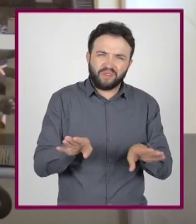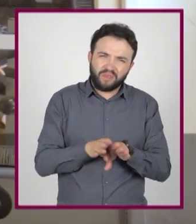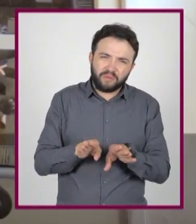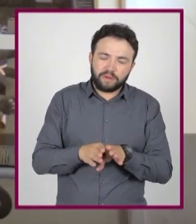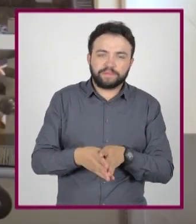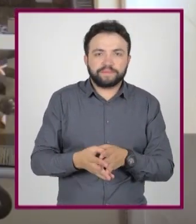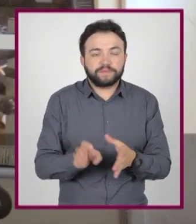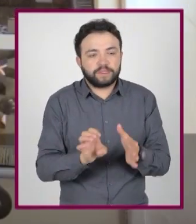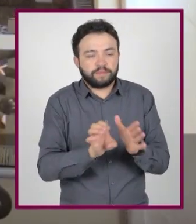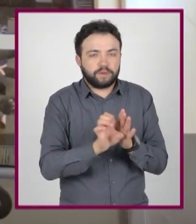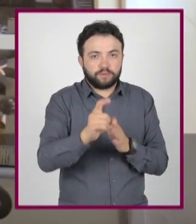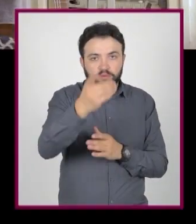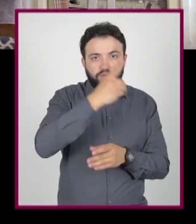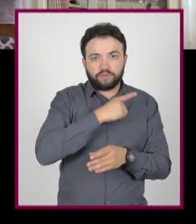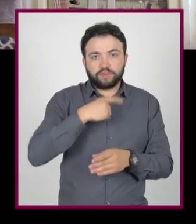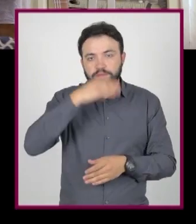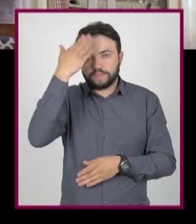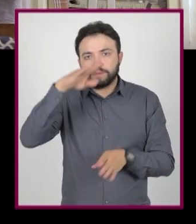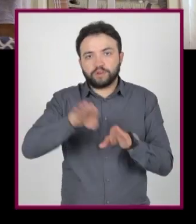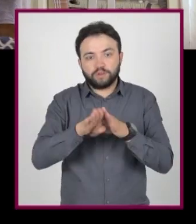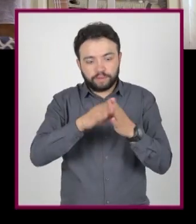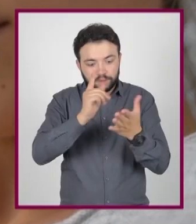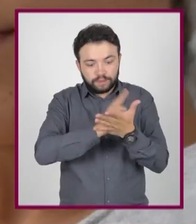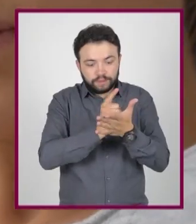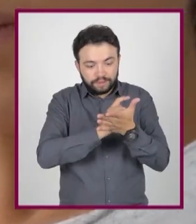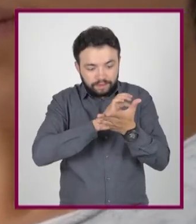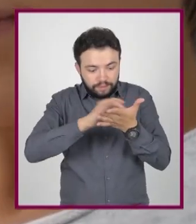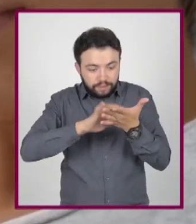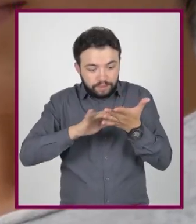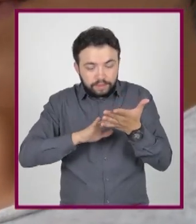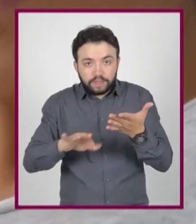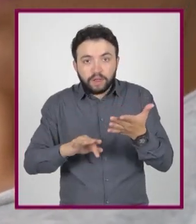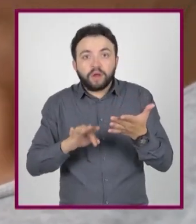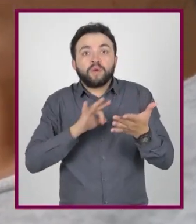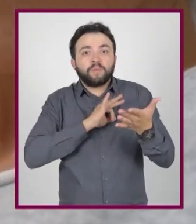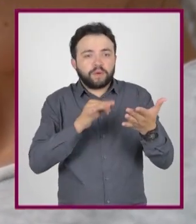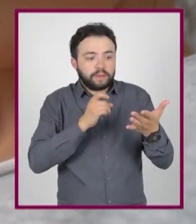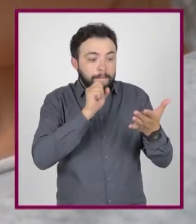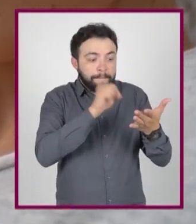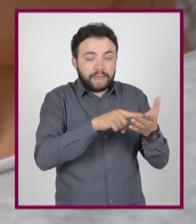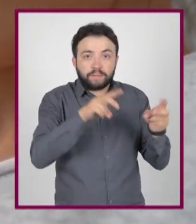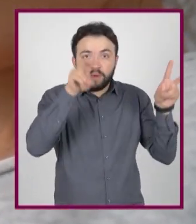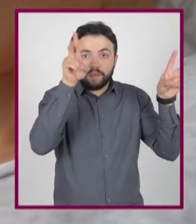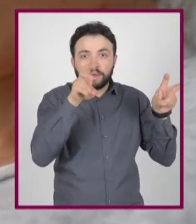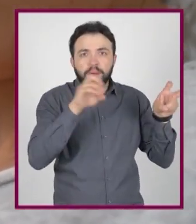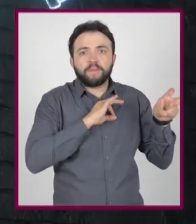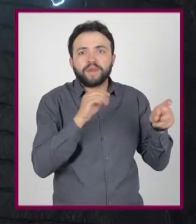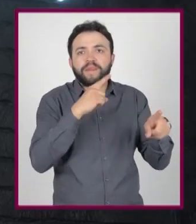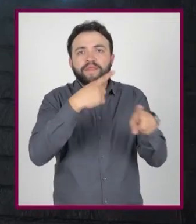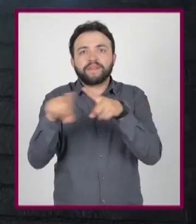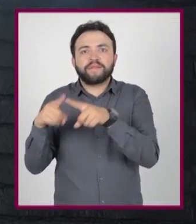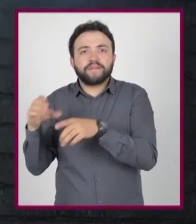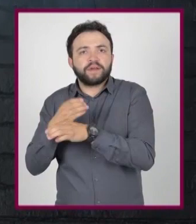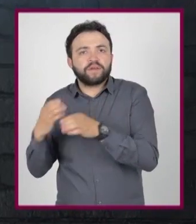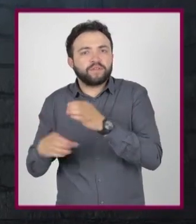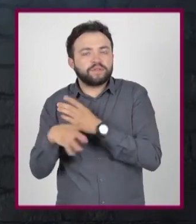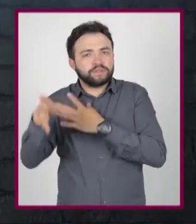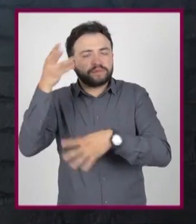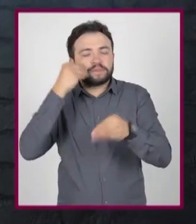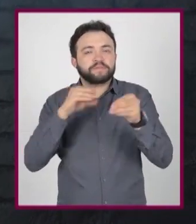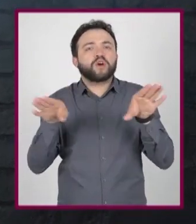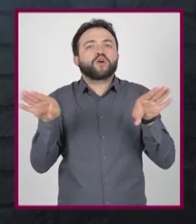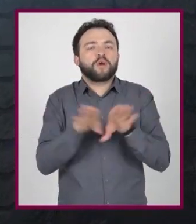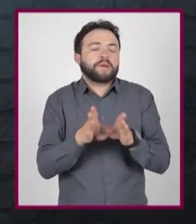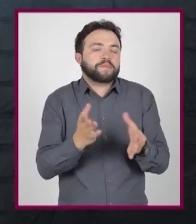Necesitas saber de literatura para aprobar tu examen. Pero puedes estudiar el mismo tema con diferentes recursos para que no te resulte cansado.